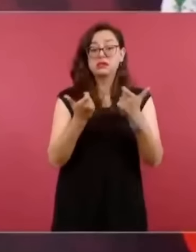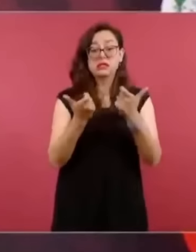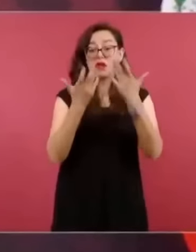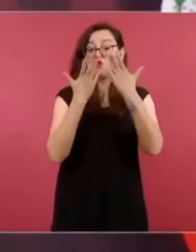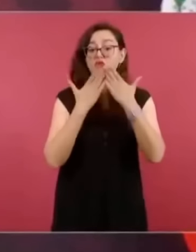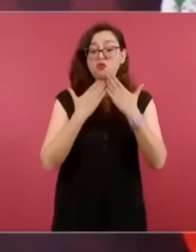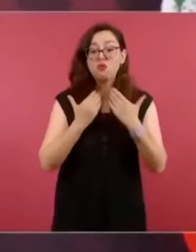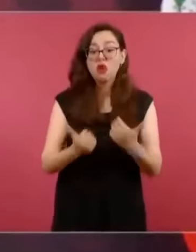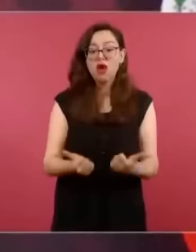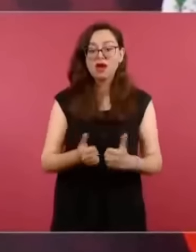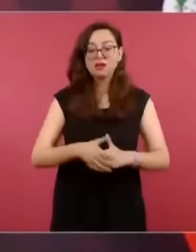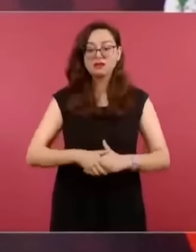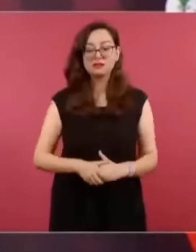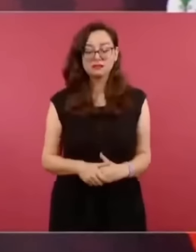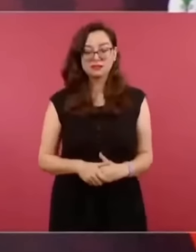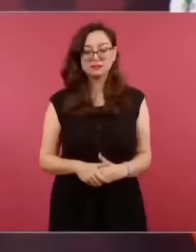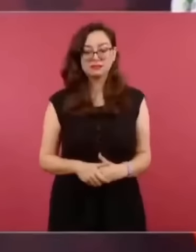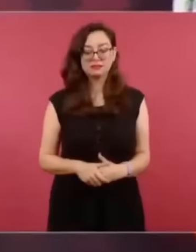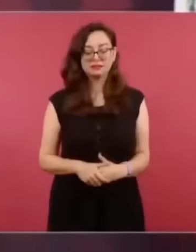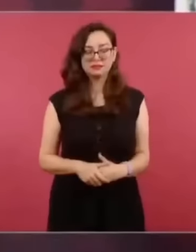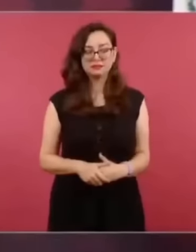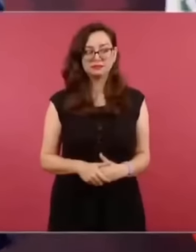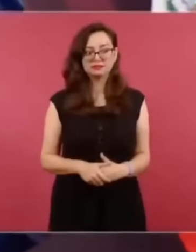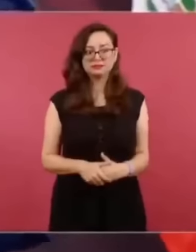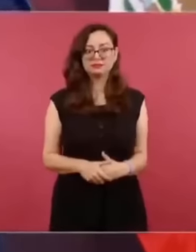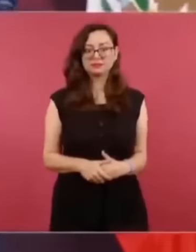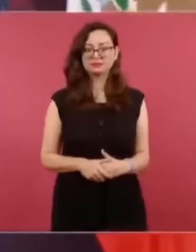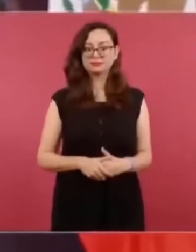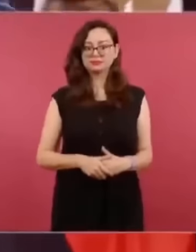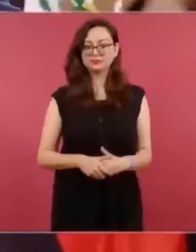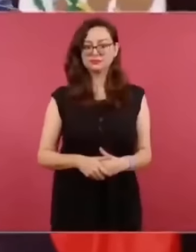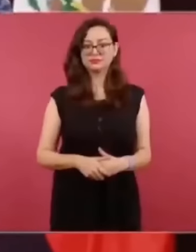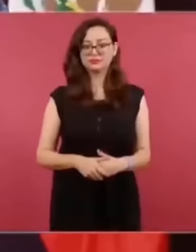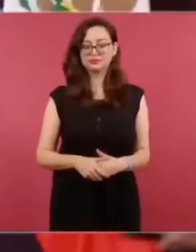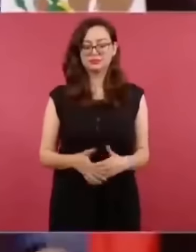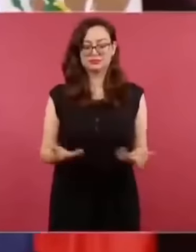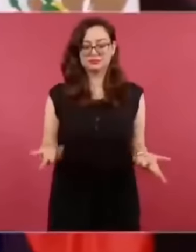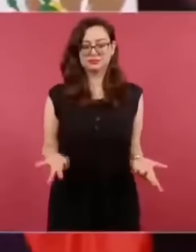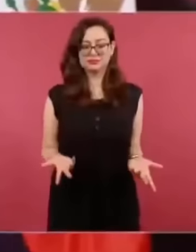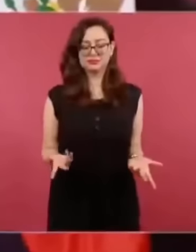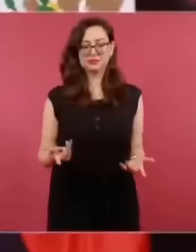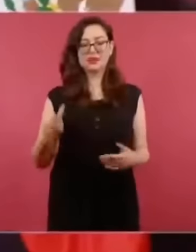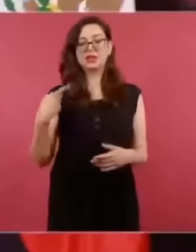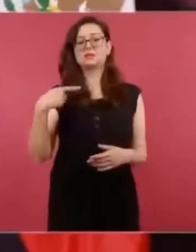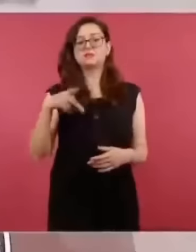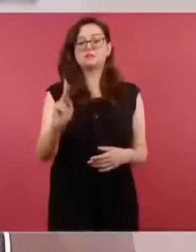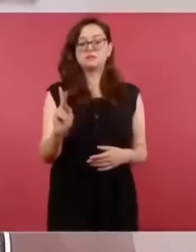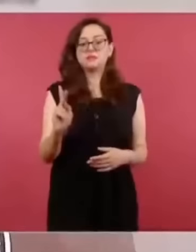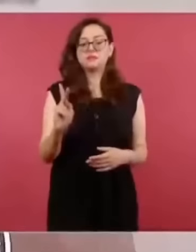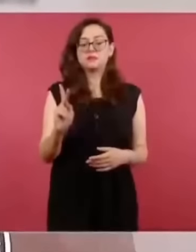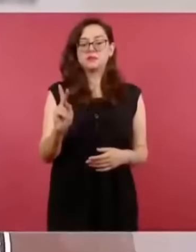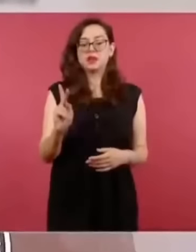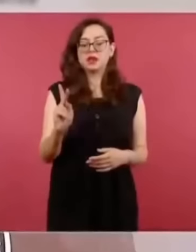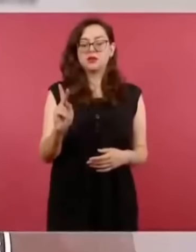Pero Pemex y cualquiera de ustedes puede encontrar